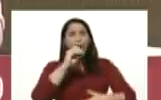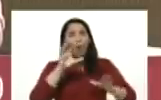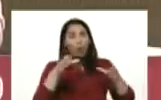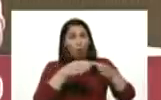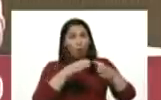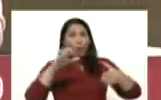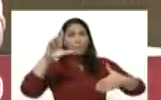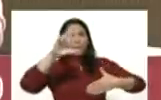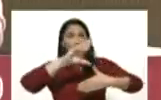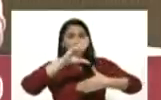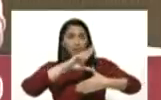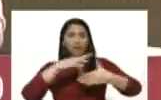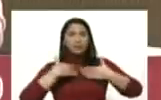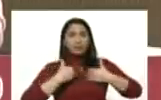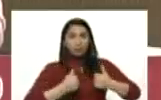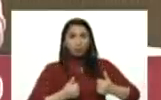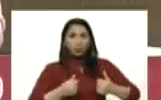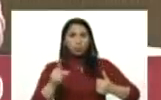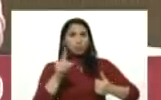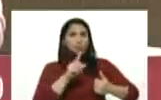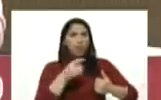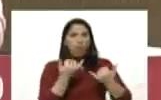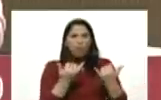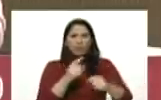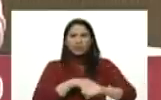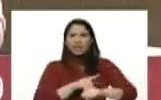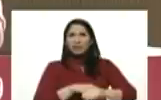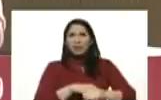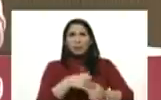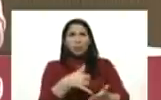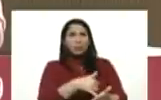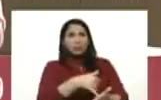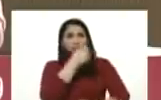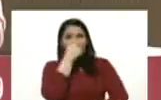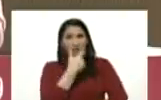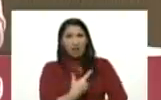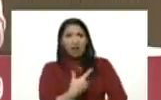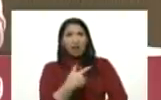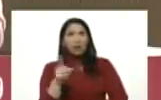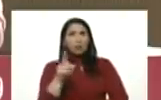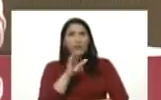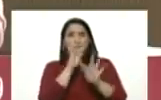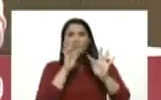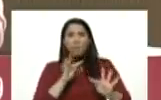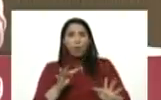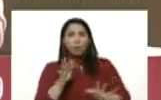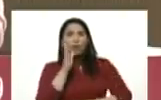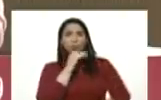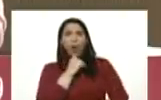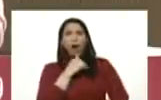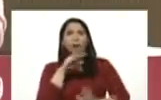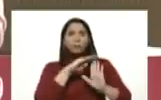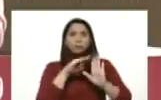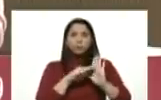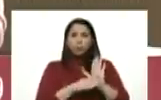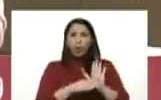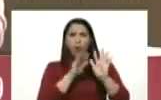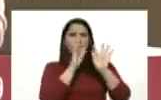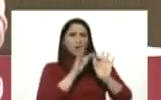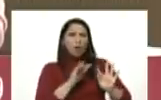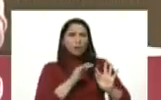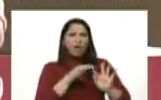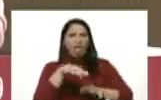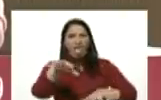momento para relajar, no es momento para hacerlo de forma indebida ni de forma desordenada.